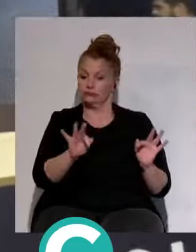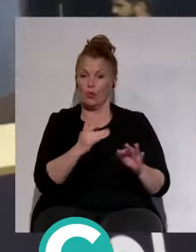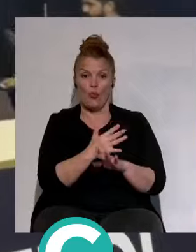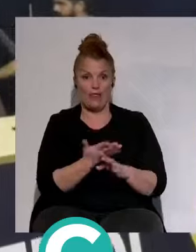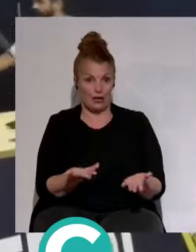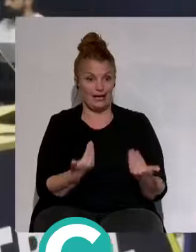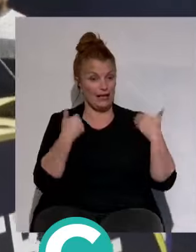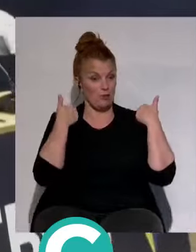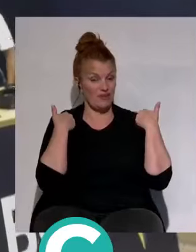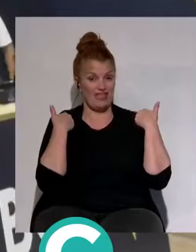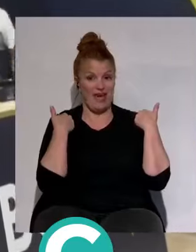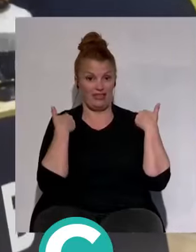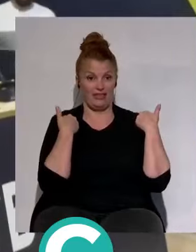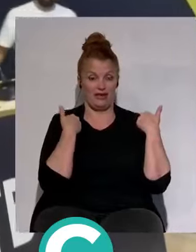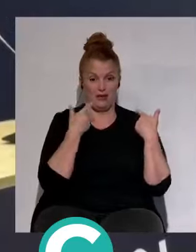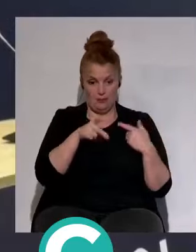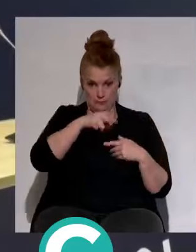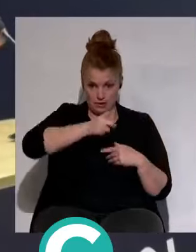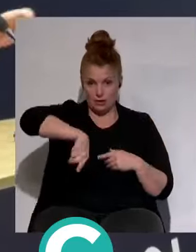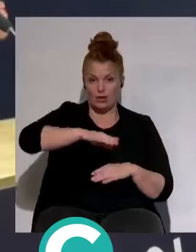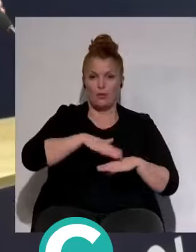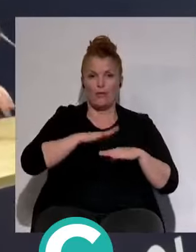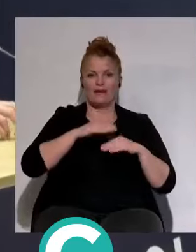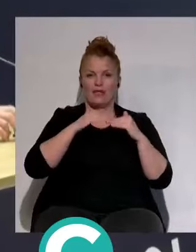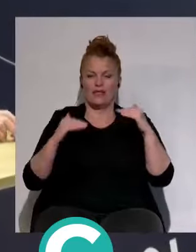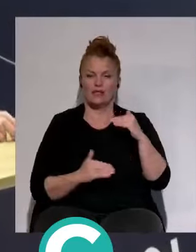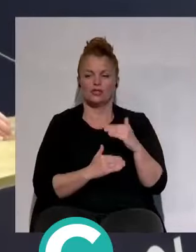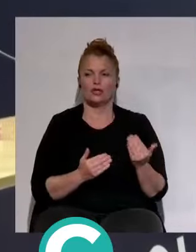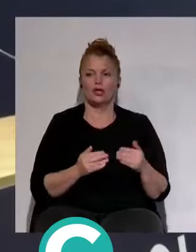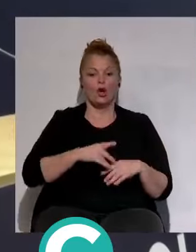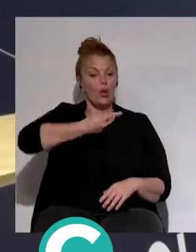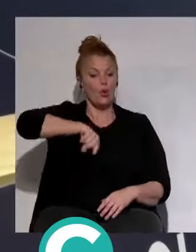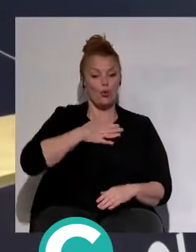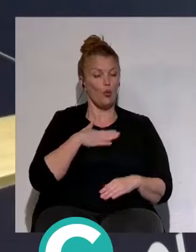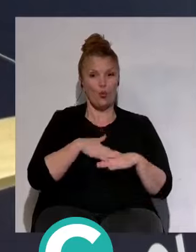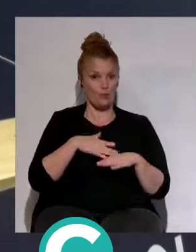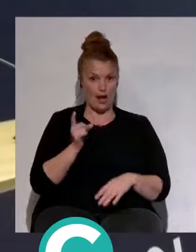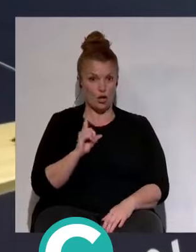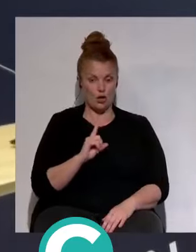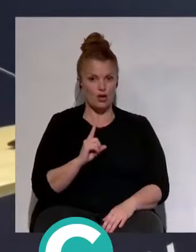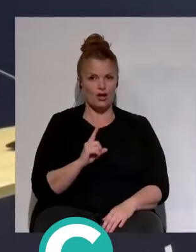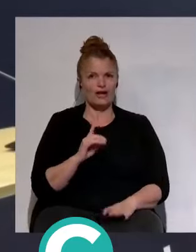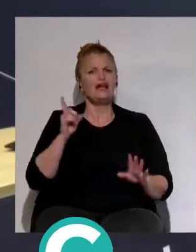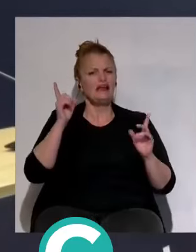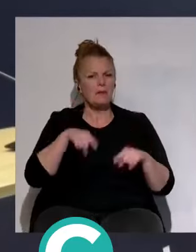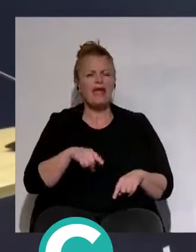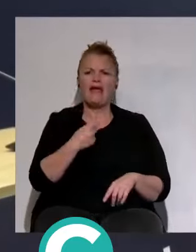grado de responsabilidad están los culpables del defenso. Lo que no tenemos culpa somos nosotros, que también he ido por ahí, que nos han intentado un poquito